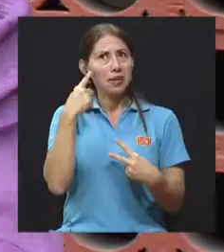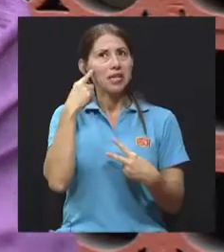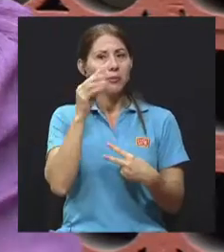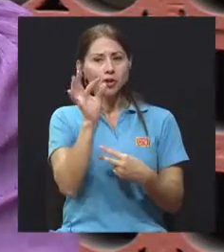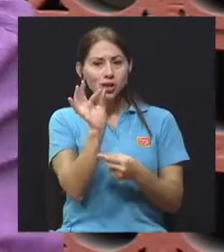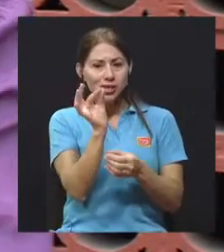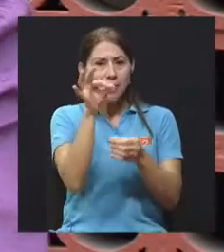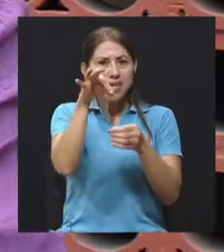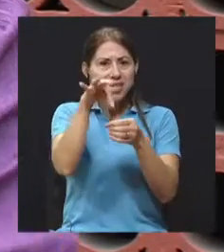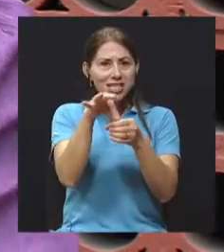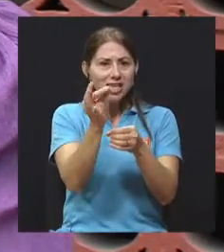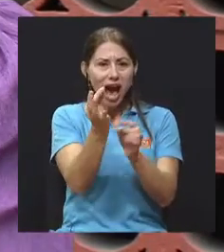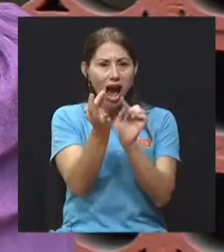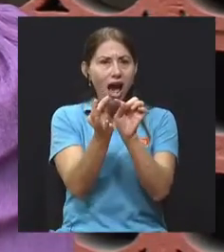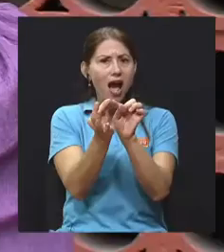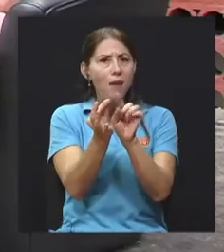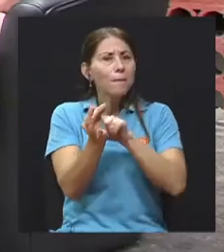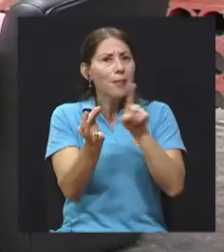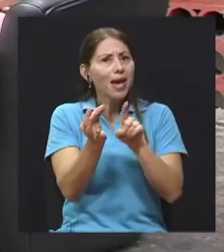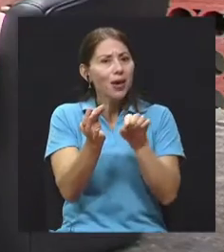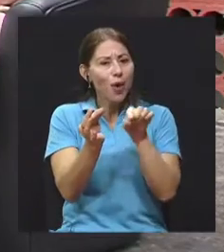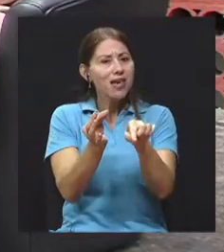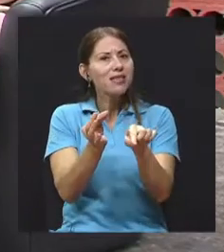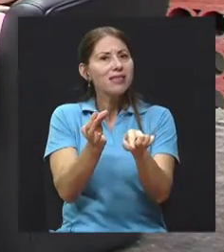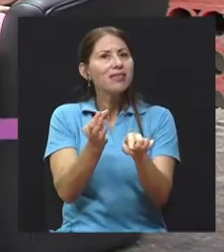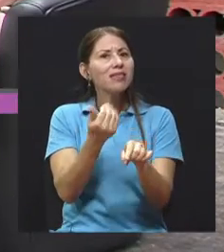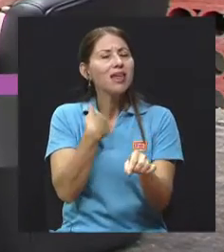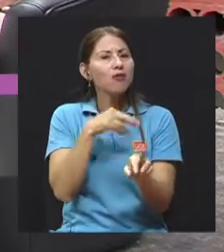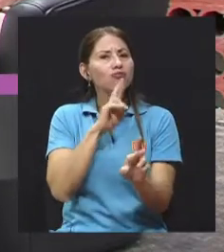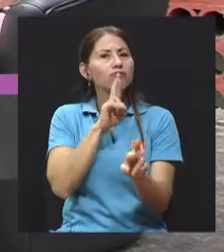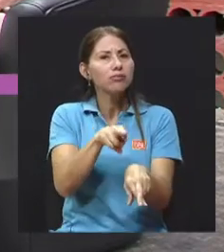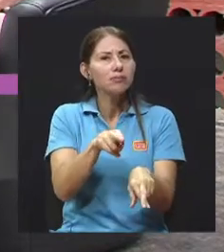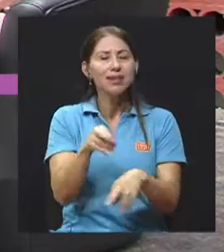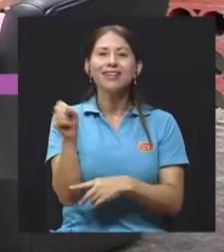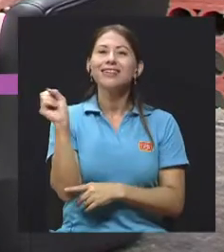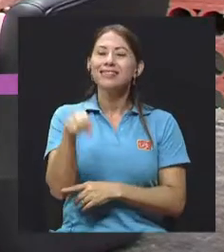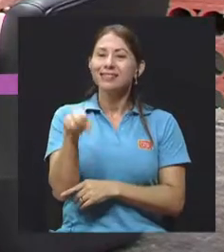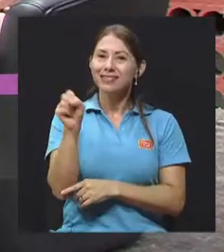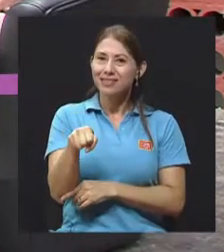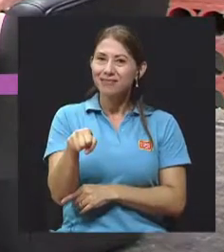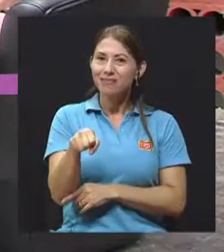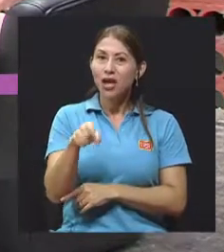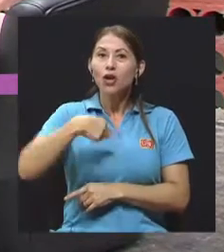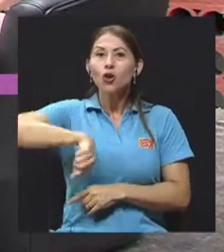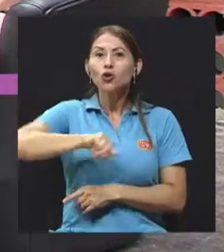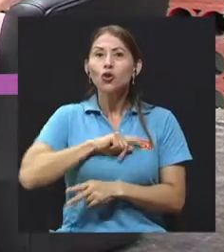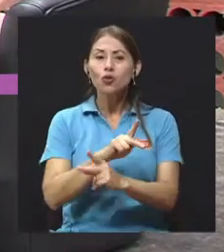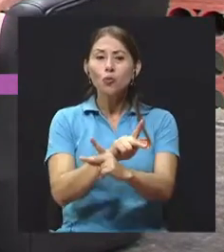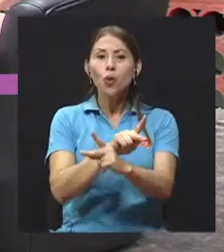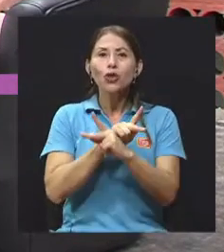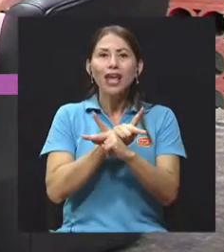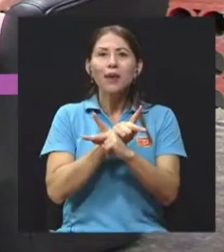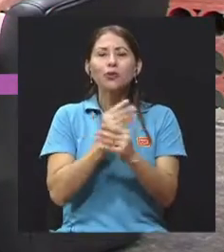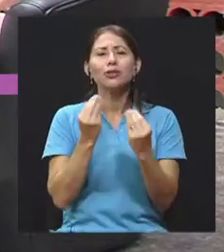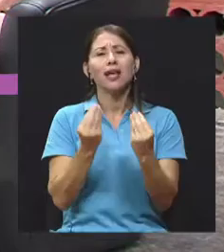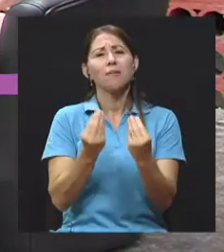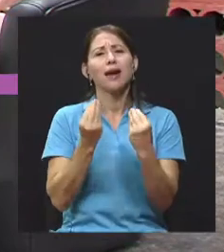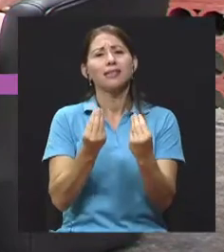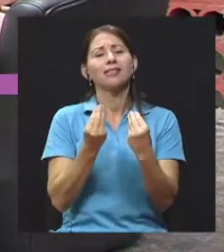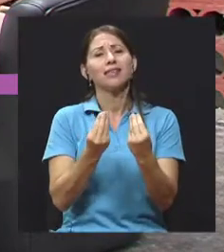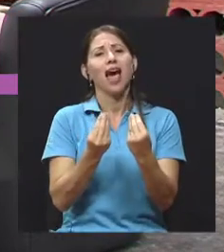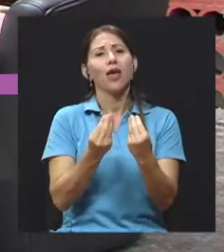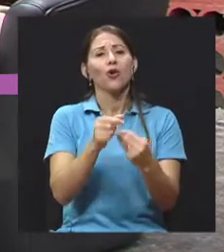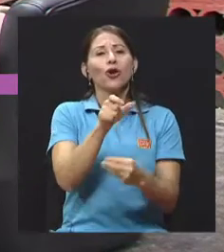también tienen su razón de ser en la tierra. Sí, ese es uno de los puntos, protegemos demasiado los seres vivos, que son plantas, porque